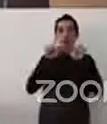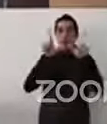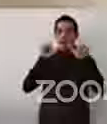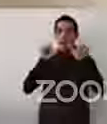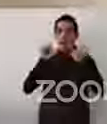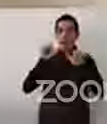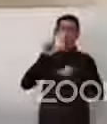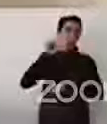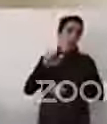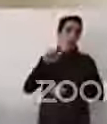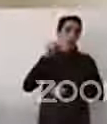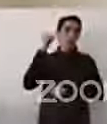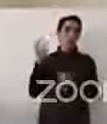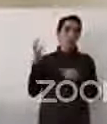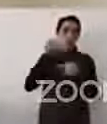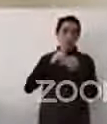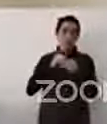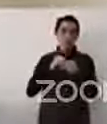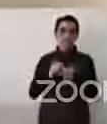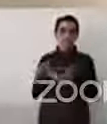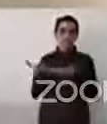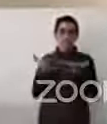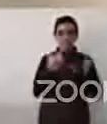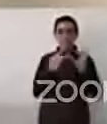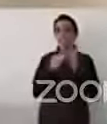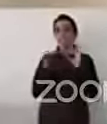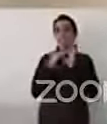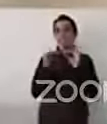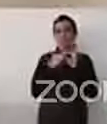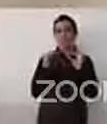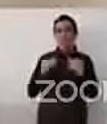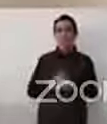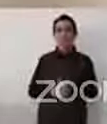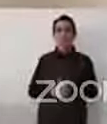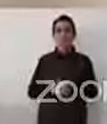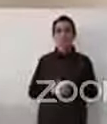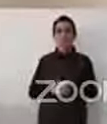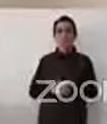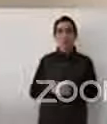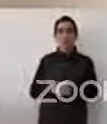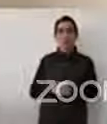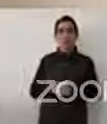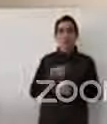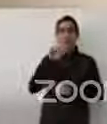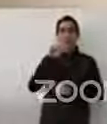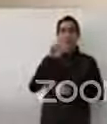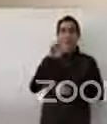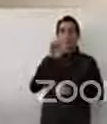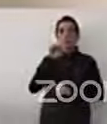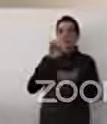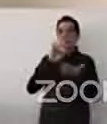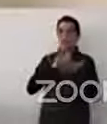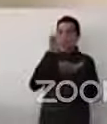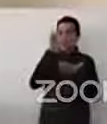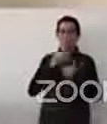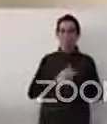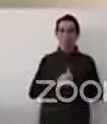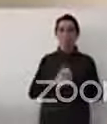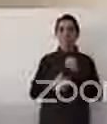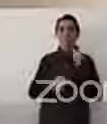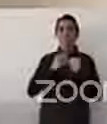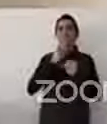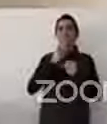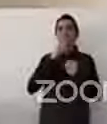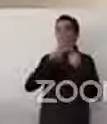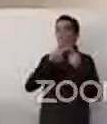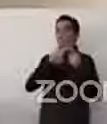Gracias Andrés. En primer lugar quisiera agradecer al UNESCO y al municipio de